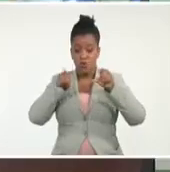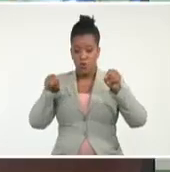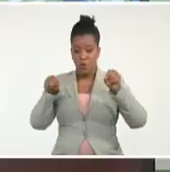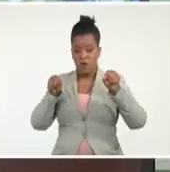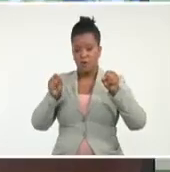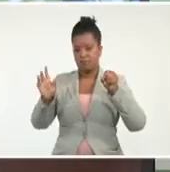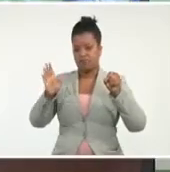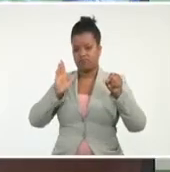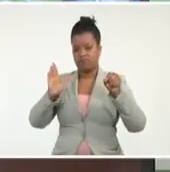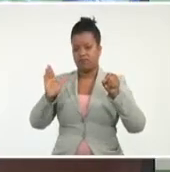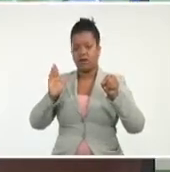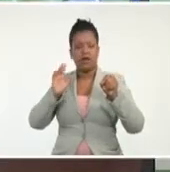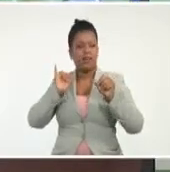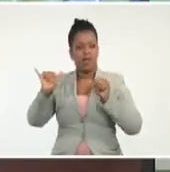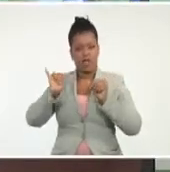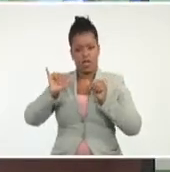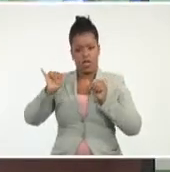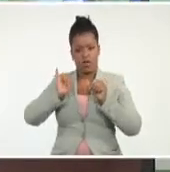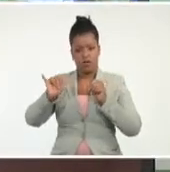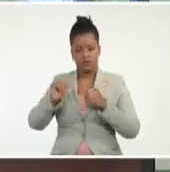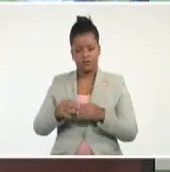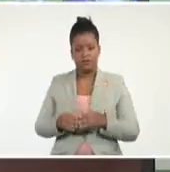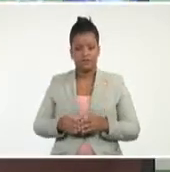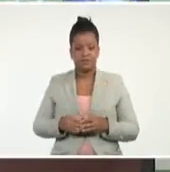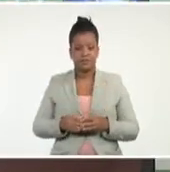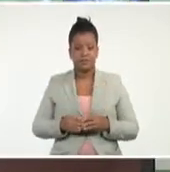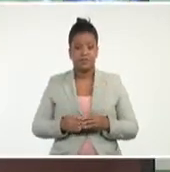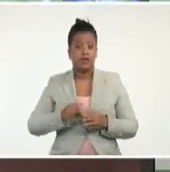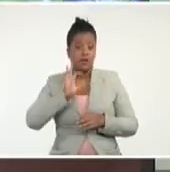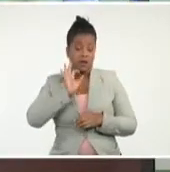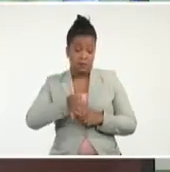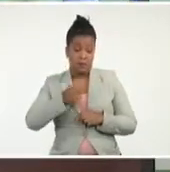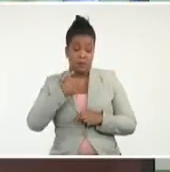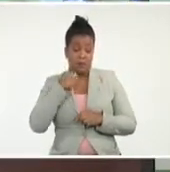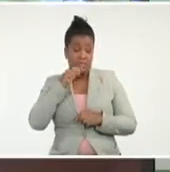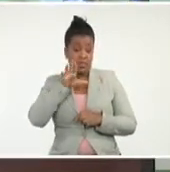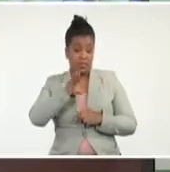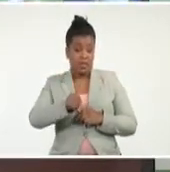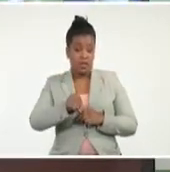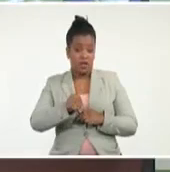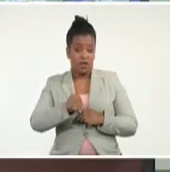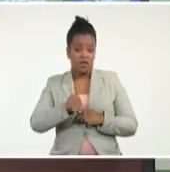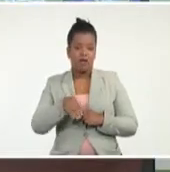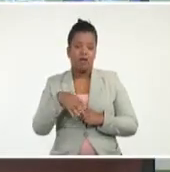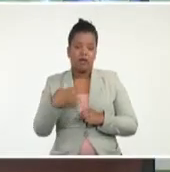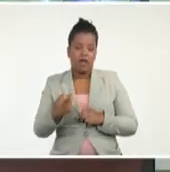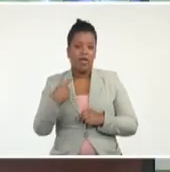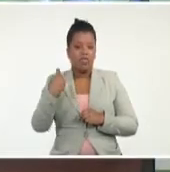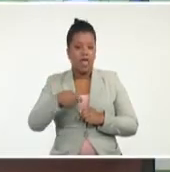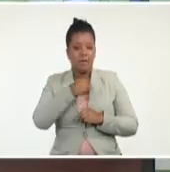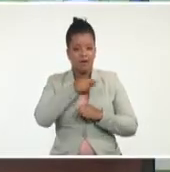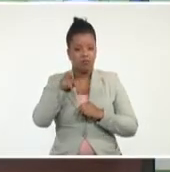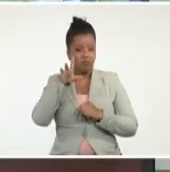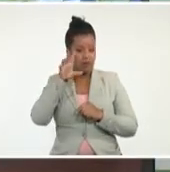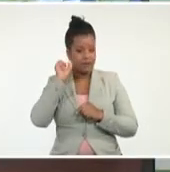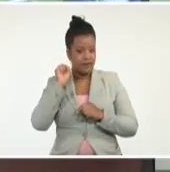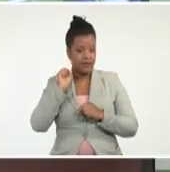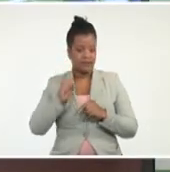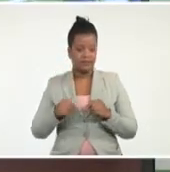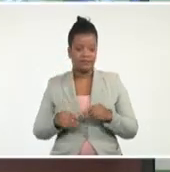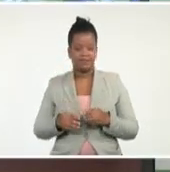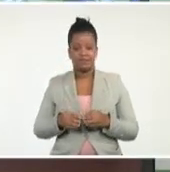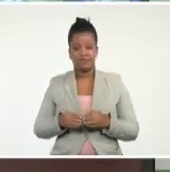nordeste de donde está ese centro. Y por eso les digo que son detalles que hay que tener en cuenta con relación a